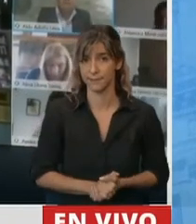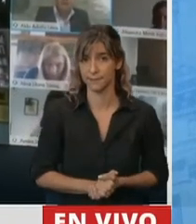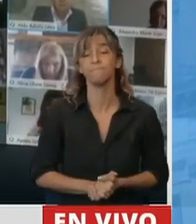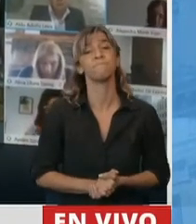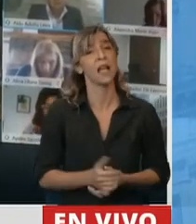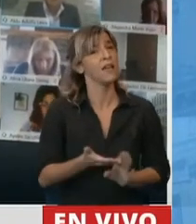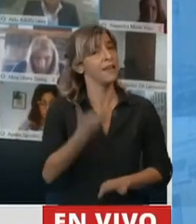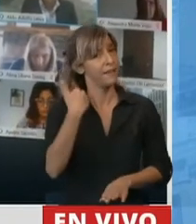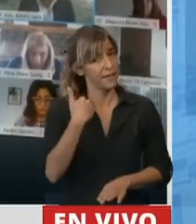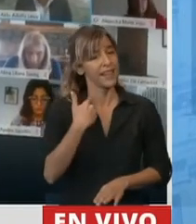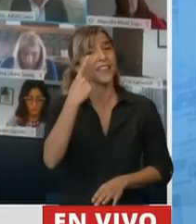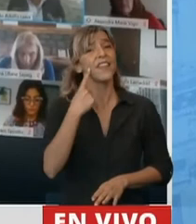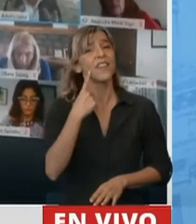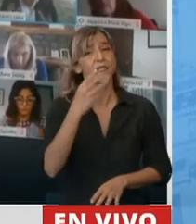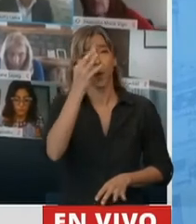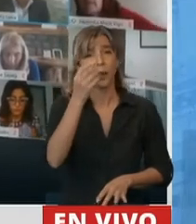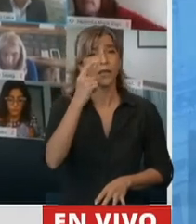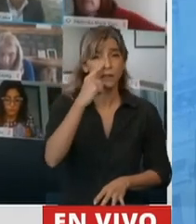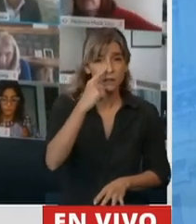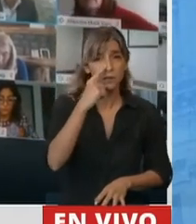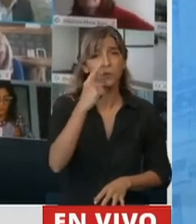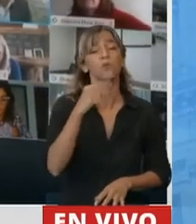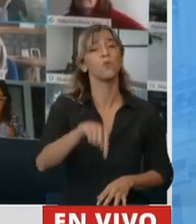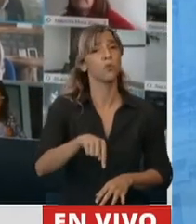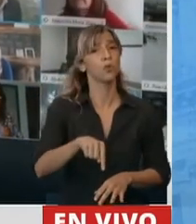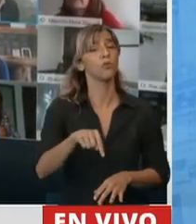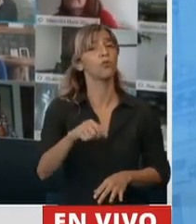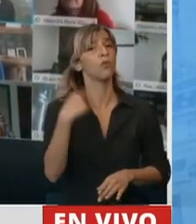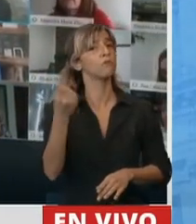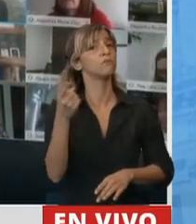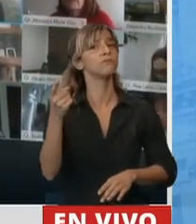rompiendo las reglas, rompiendo los protocolos,